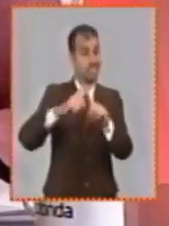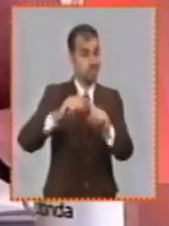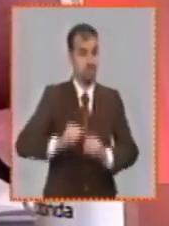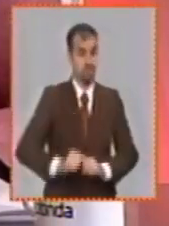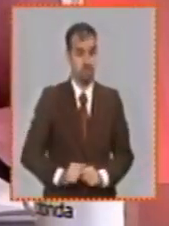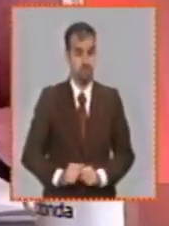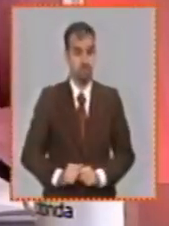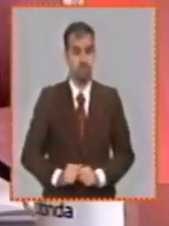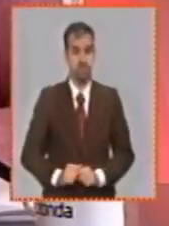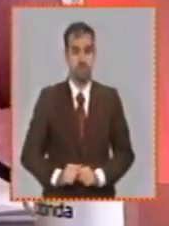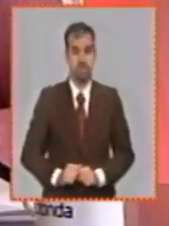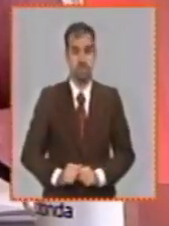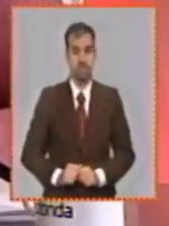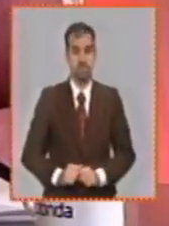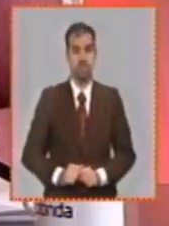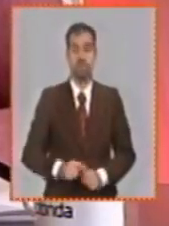esa